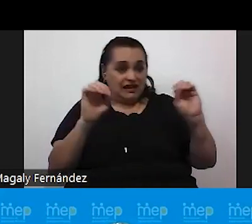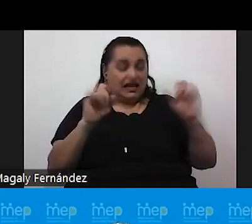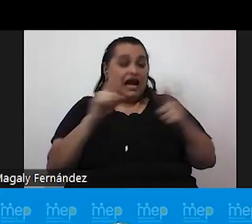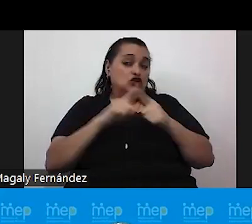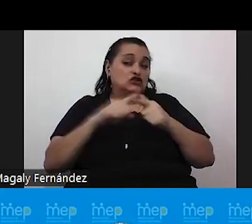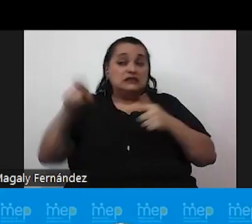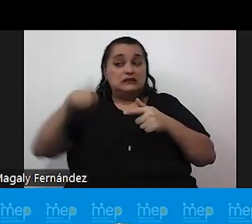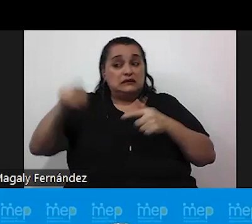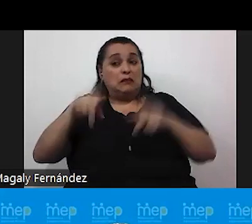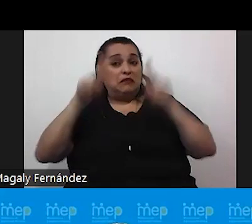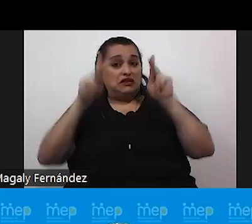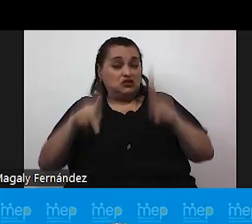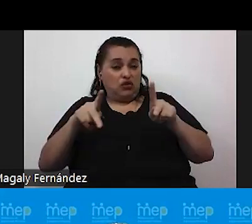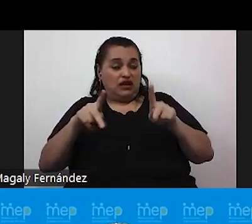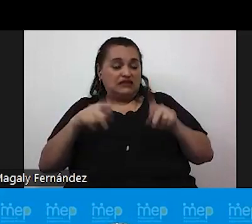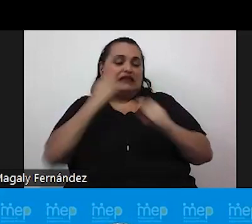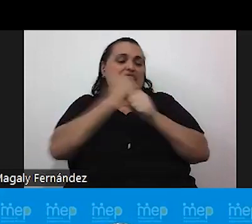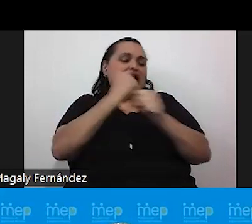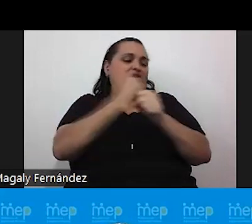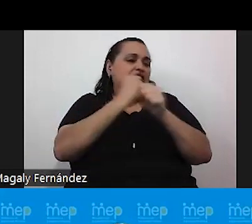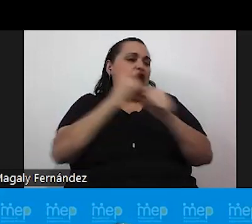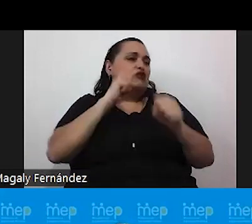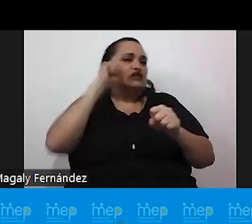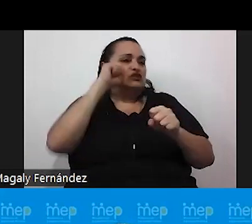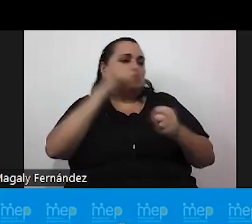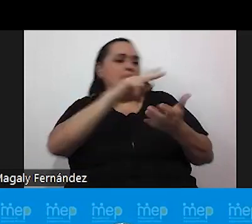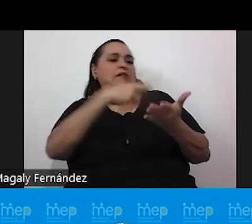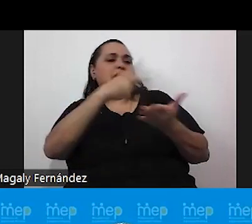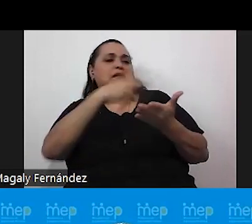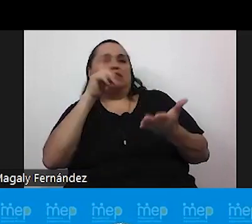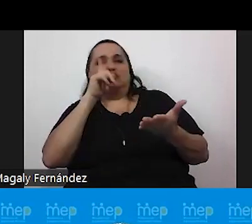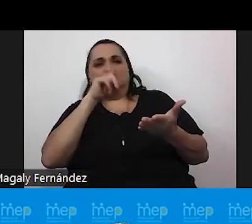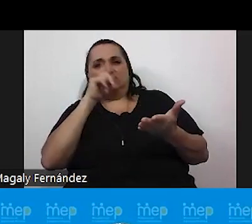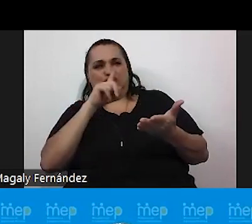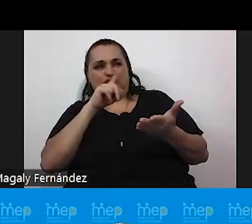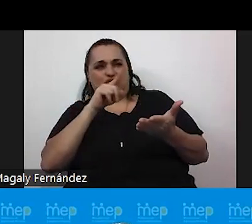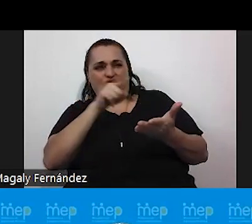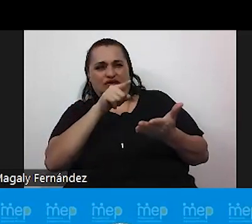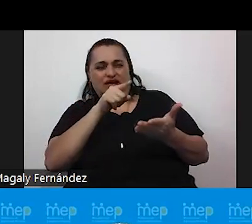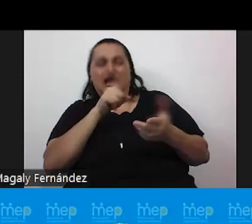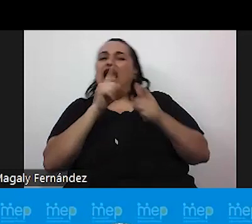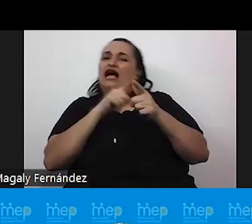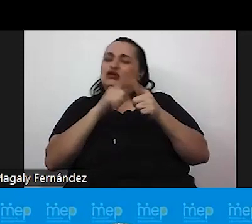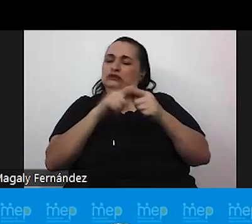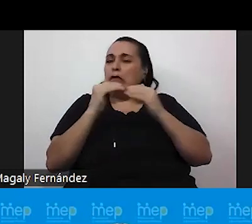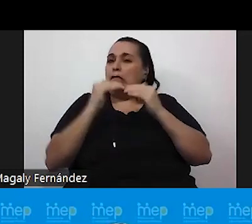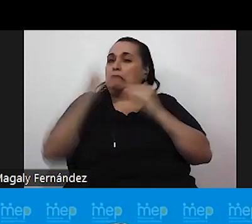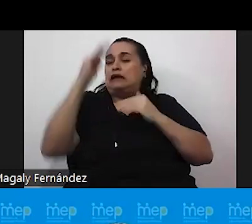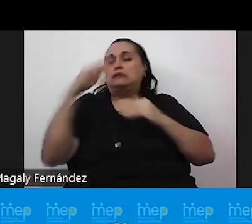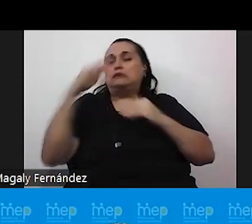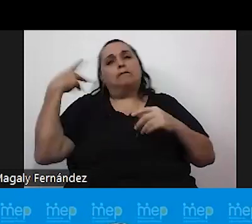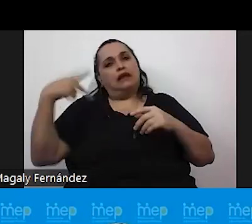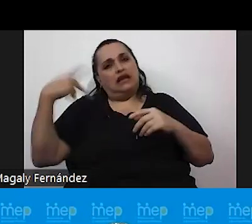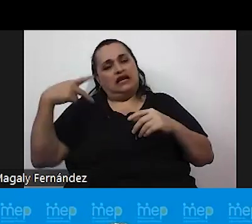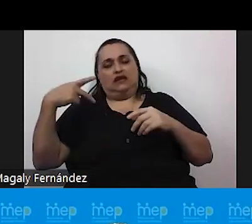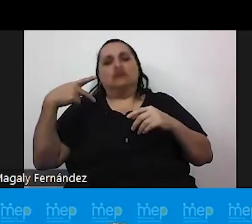tuvieron que dedicarse al trabajo sexual remunerado lo cual ponía aún con mayor posibilidad un peligro inminente